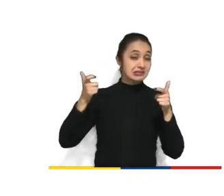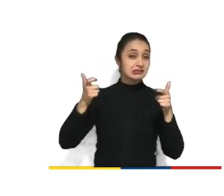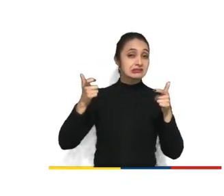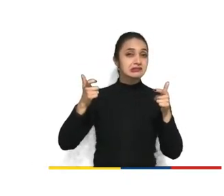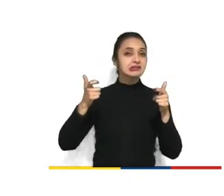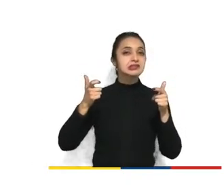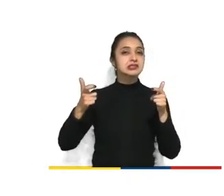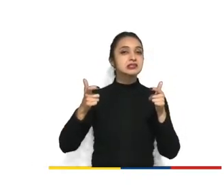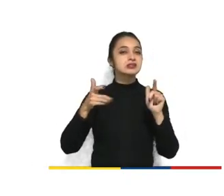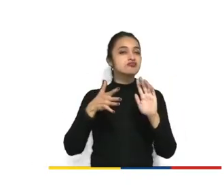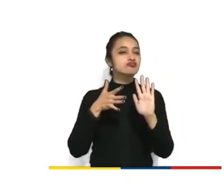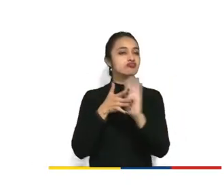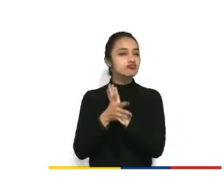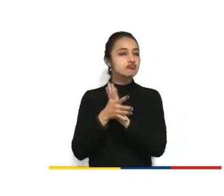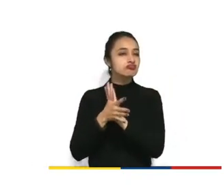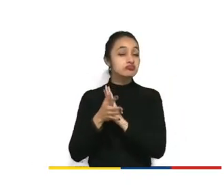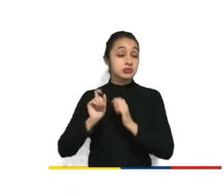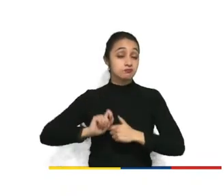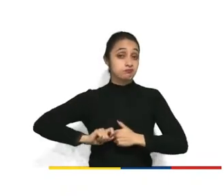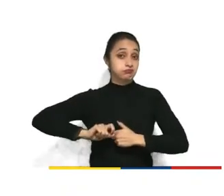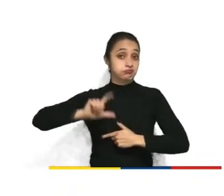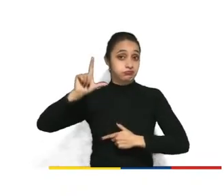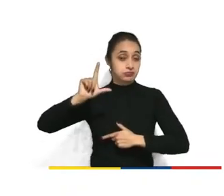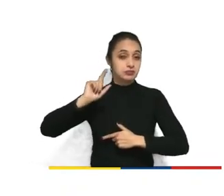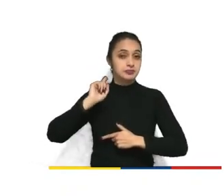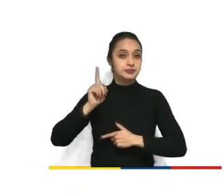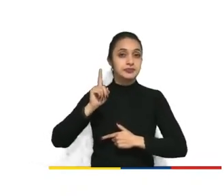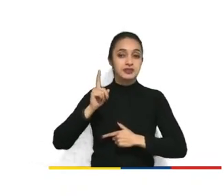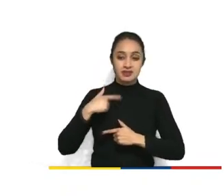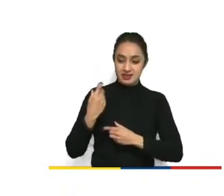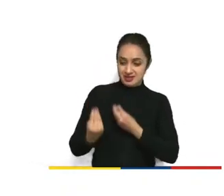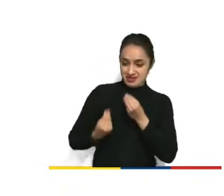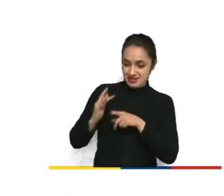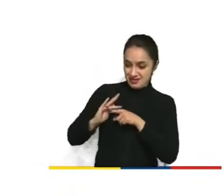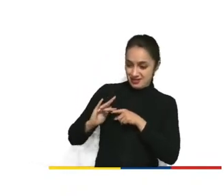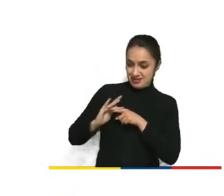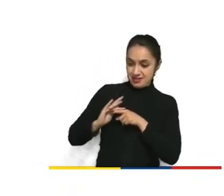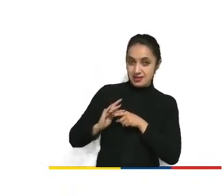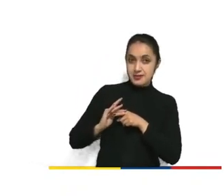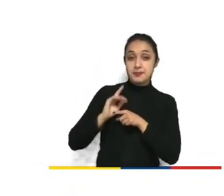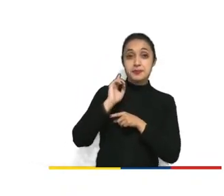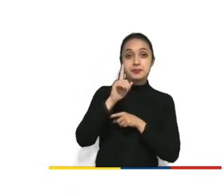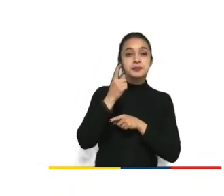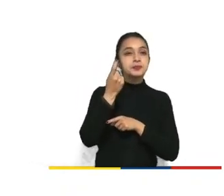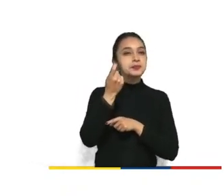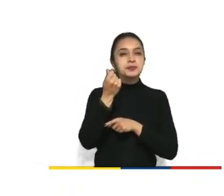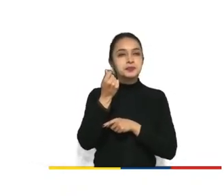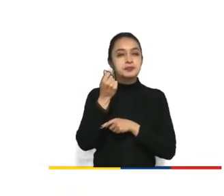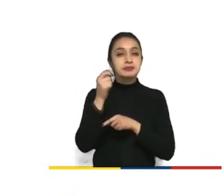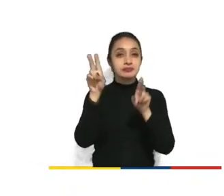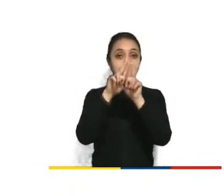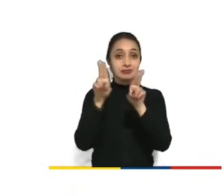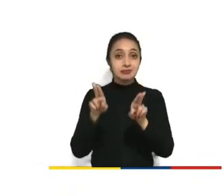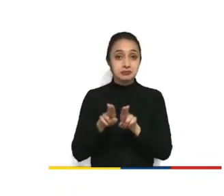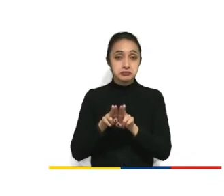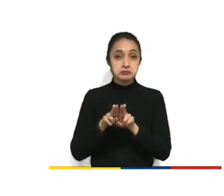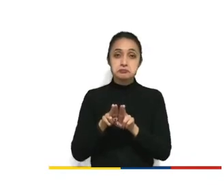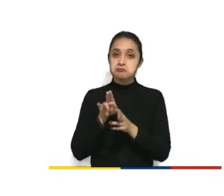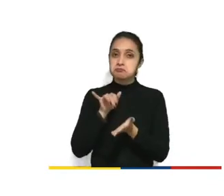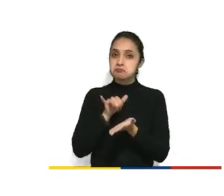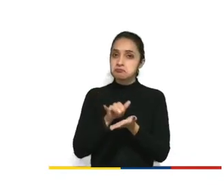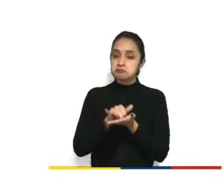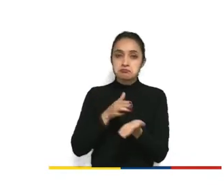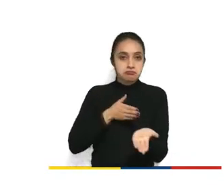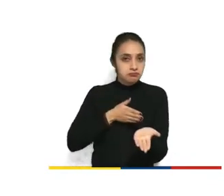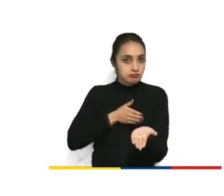o para el tiempo que se analizó mientras que el precio del internet se mantuvo estable